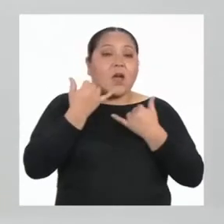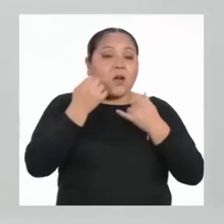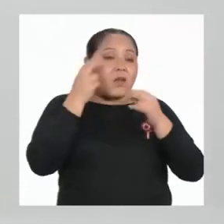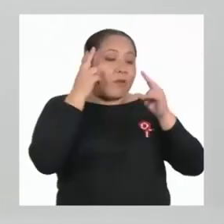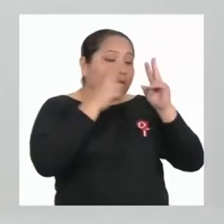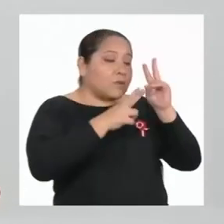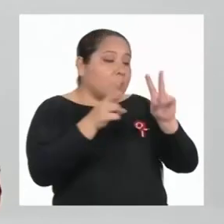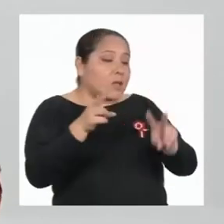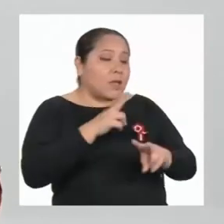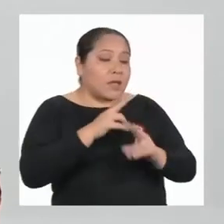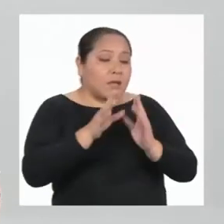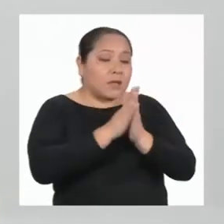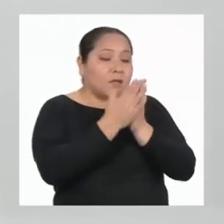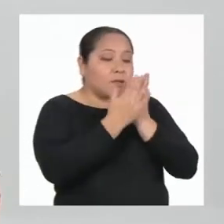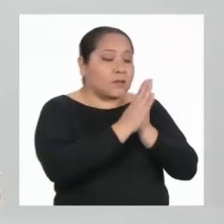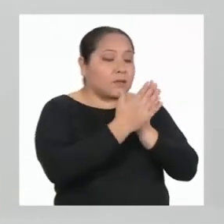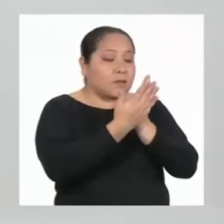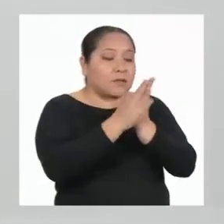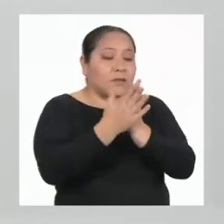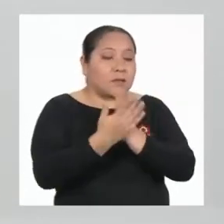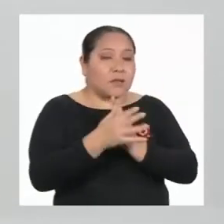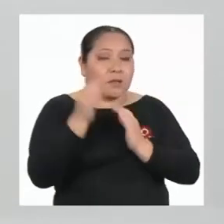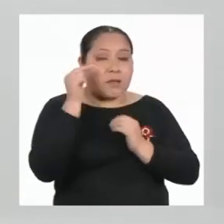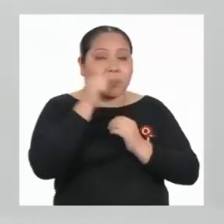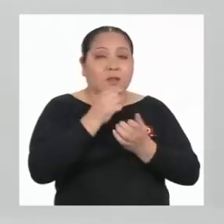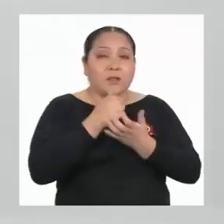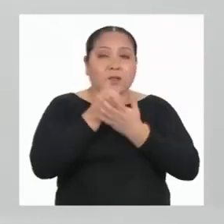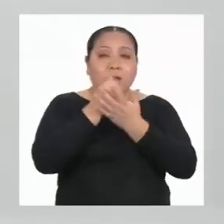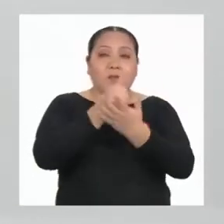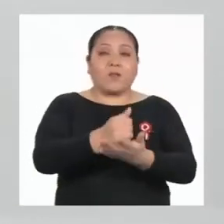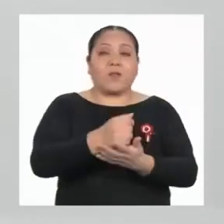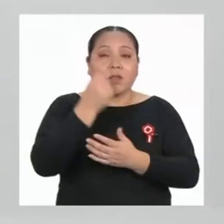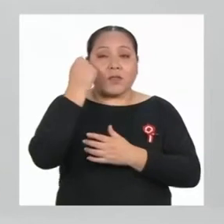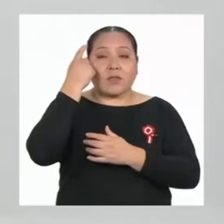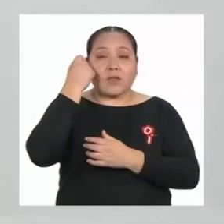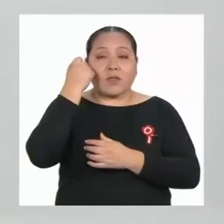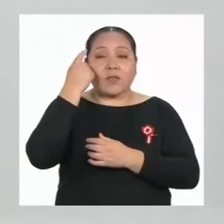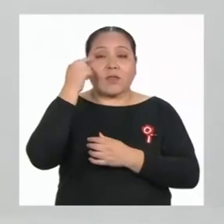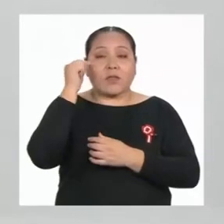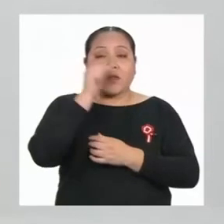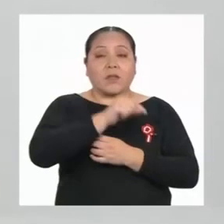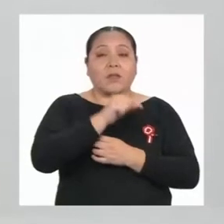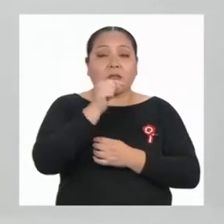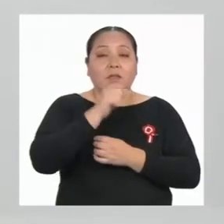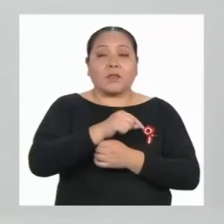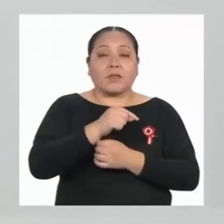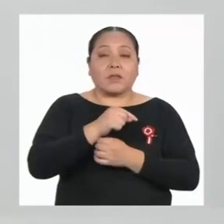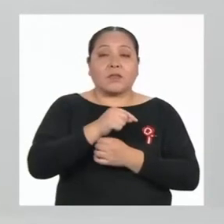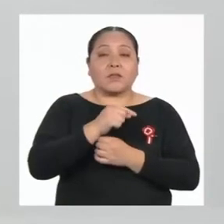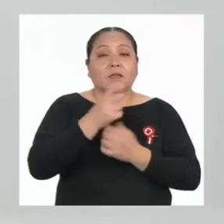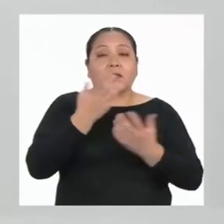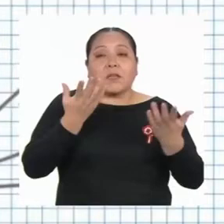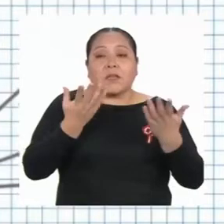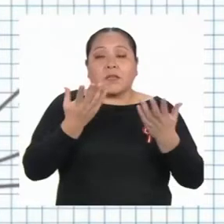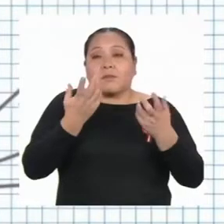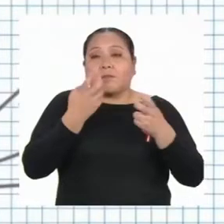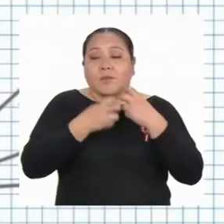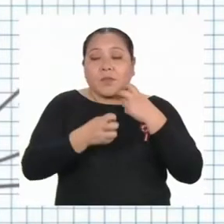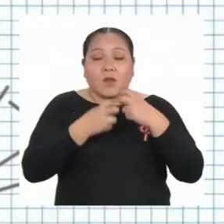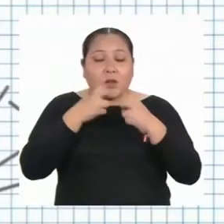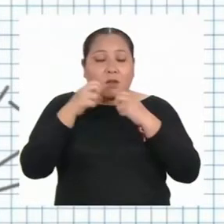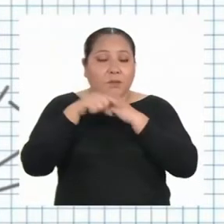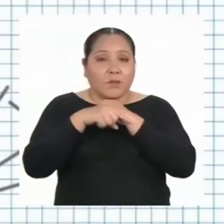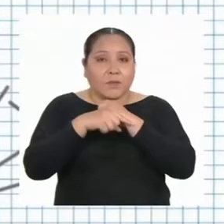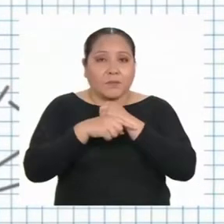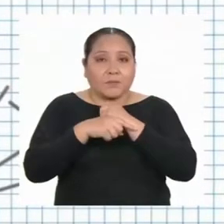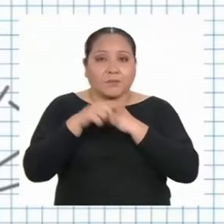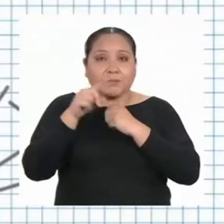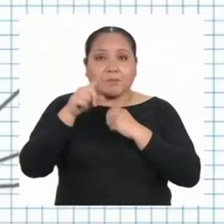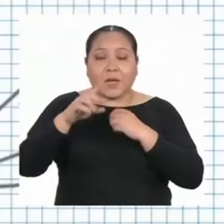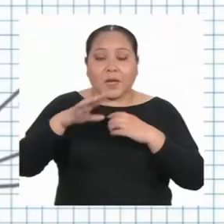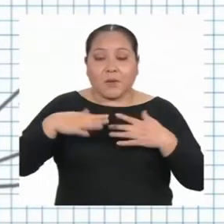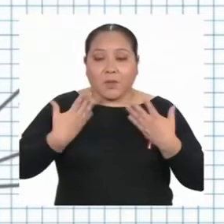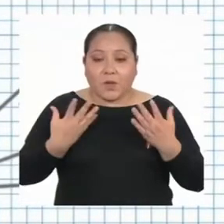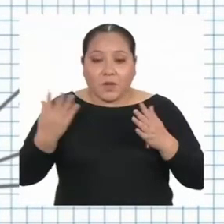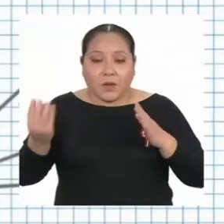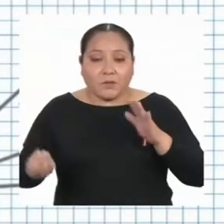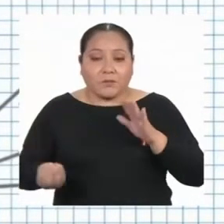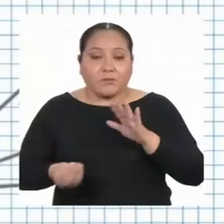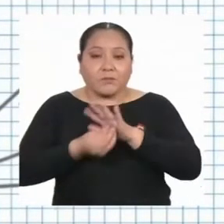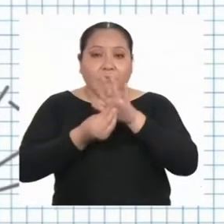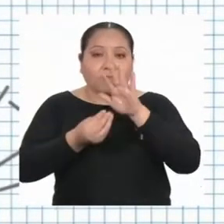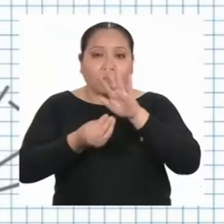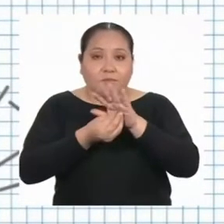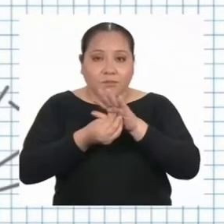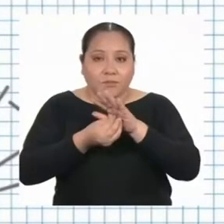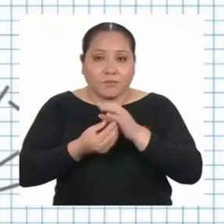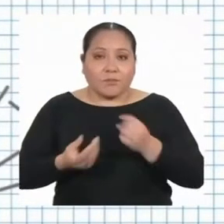textos que nos ayudarán a comprender mejor esta problemática tan compleja. Ello para poder aportar